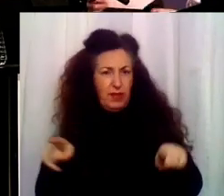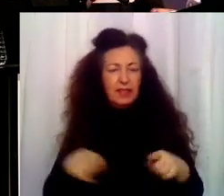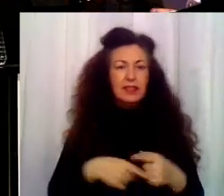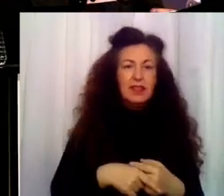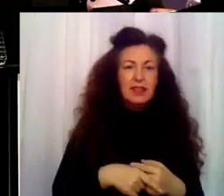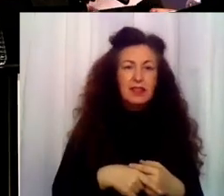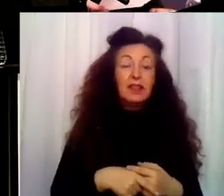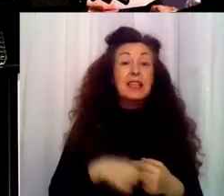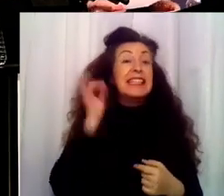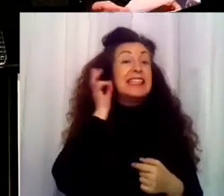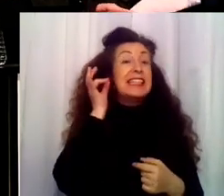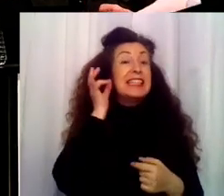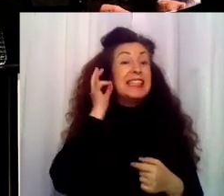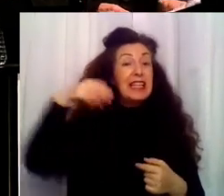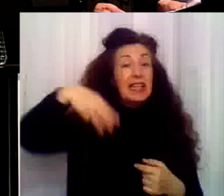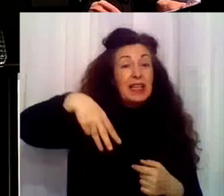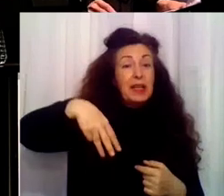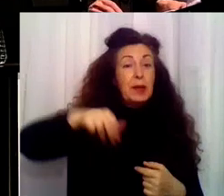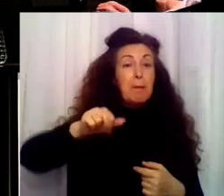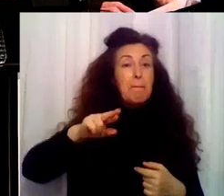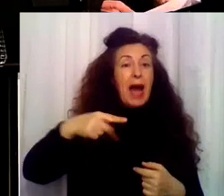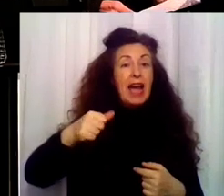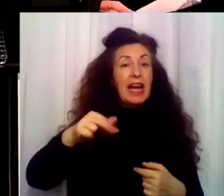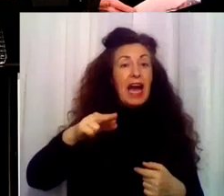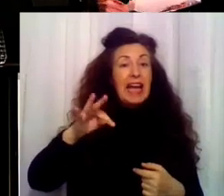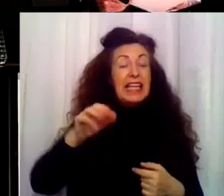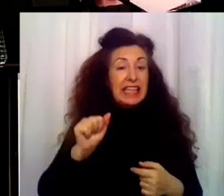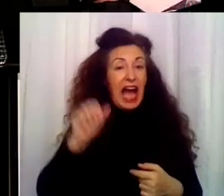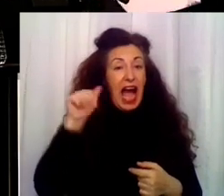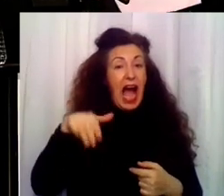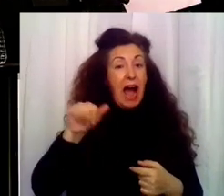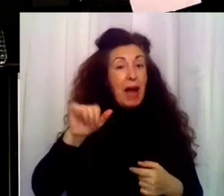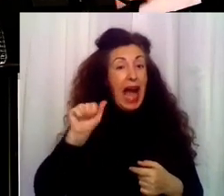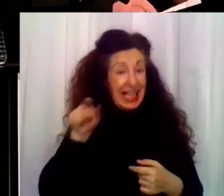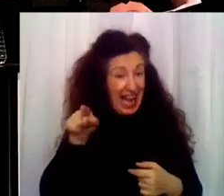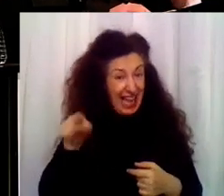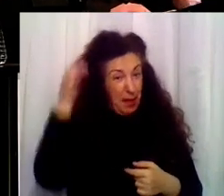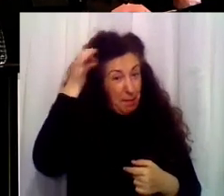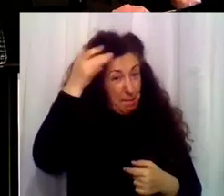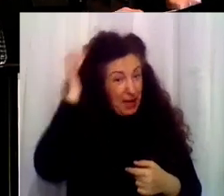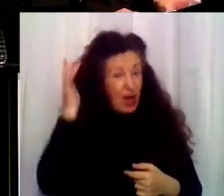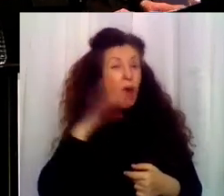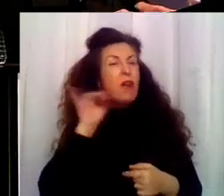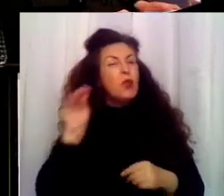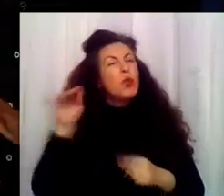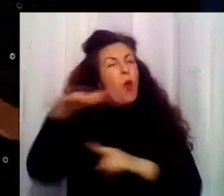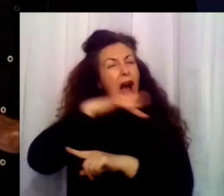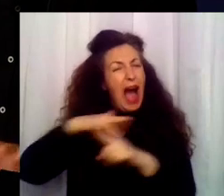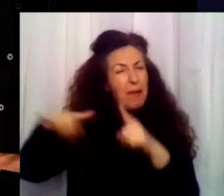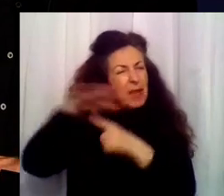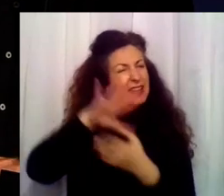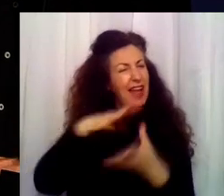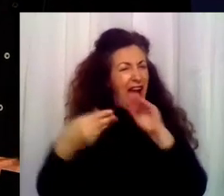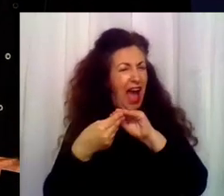que así se llama la madre del niño, ha tenido menos oportunidades que ustedes para criar a su hijo en un ambiente adecuado. O sea,